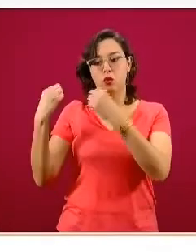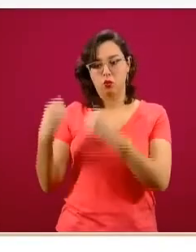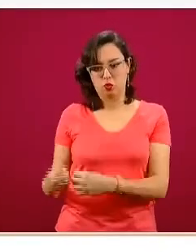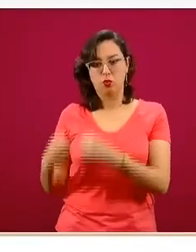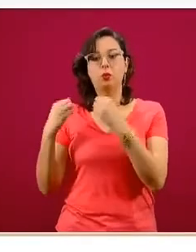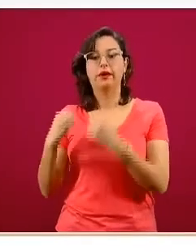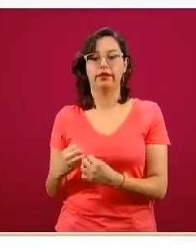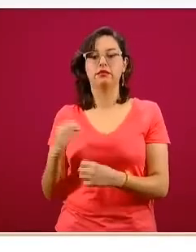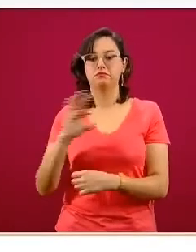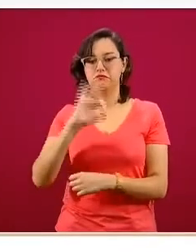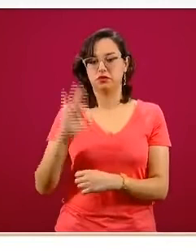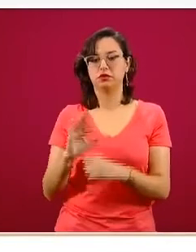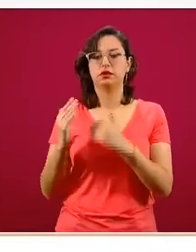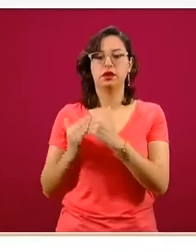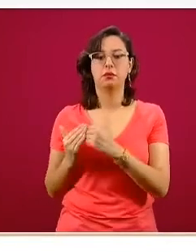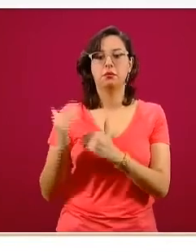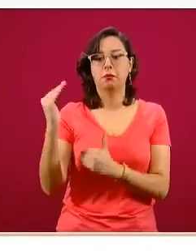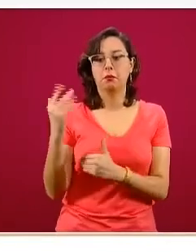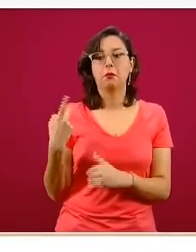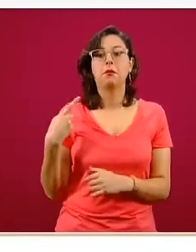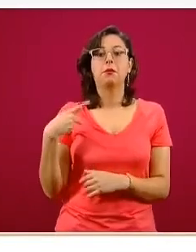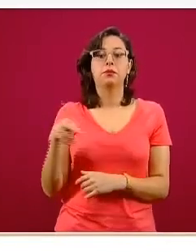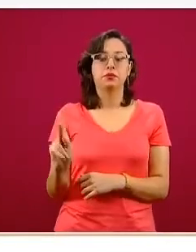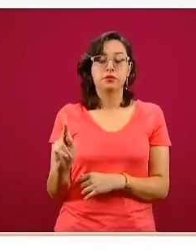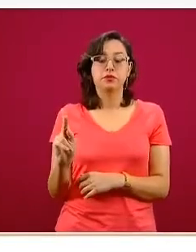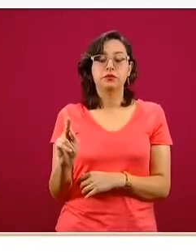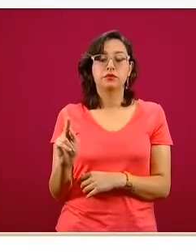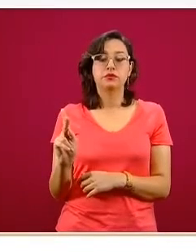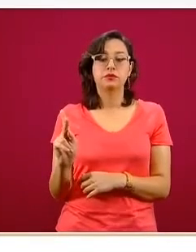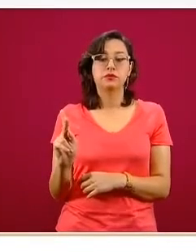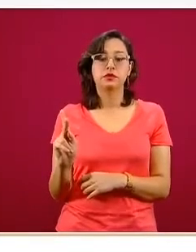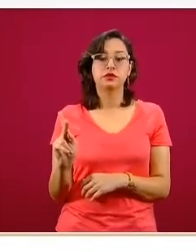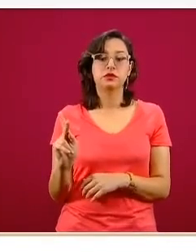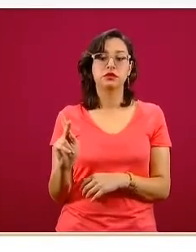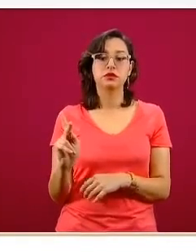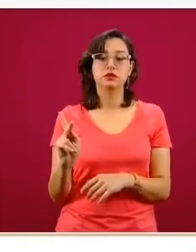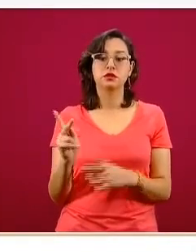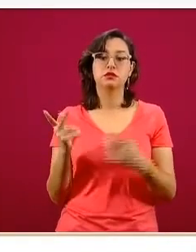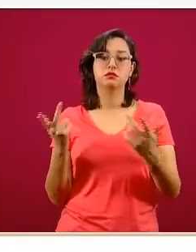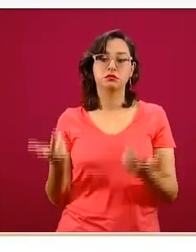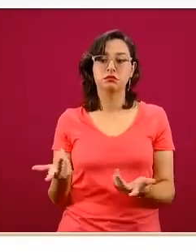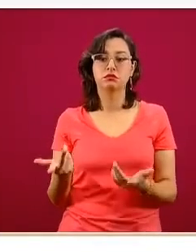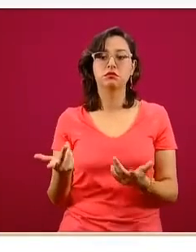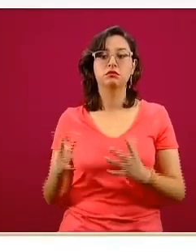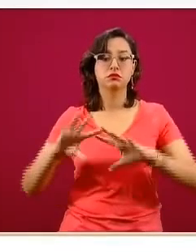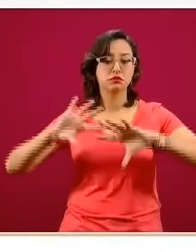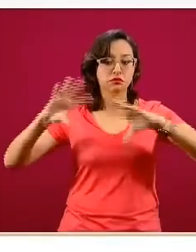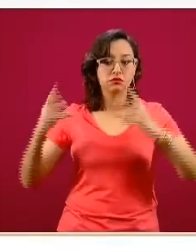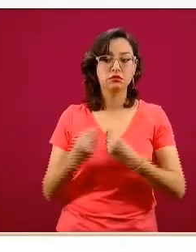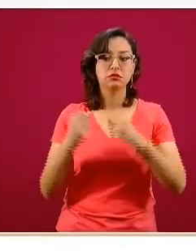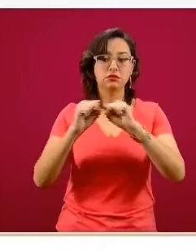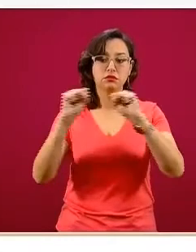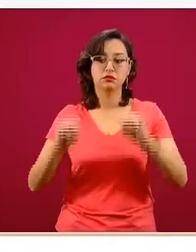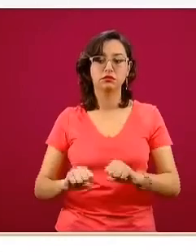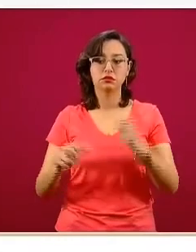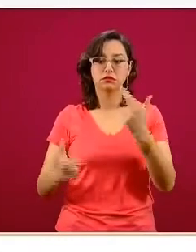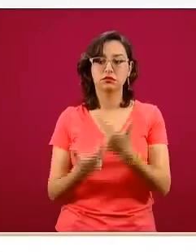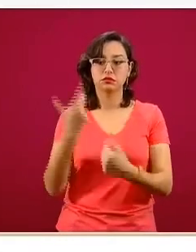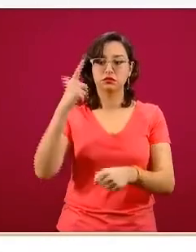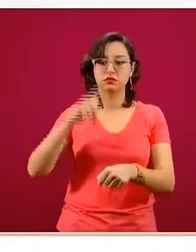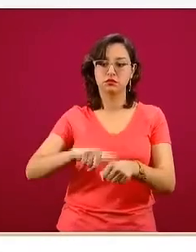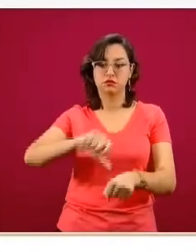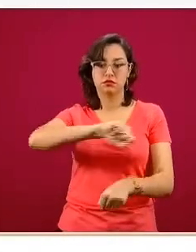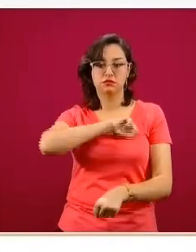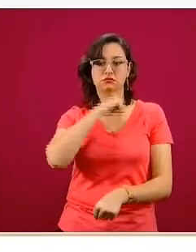ocupadas, ¿verdad? Sin embargo, en los diferentes sectores que conforman el Sistema Nacional de Salud,